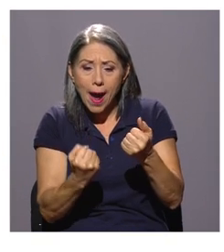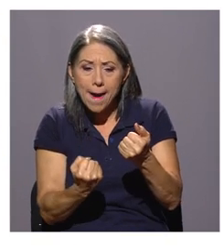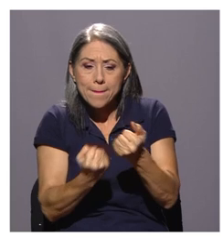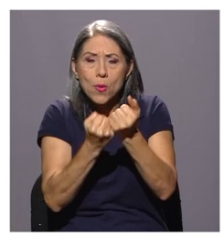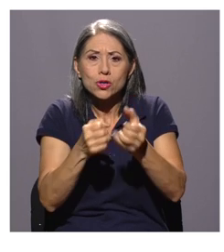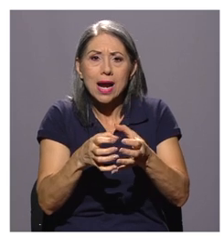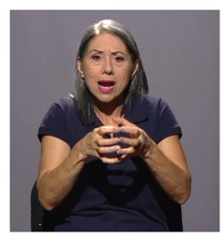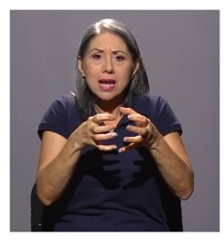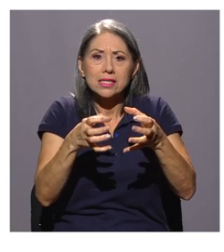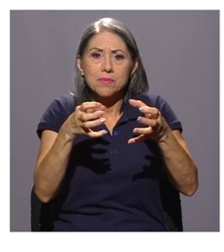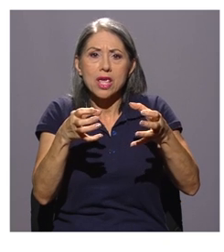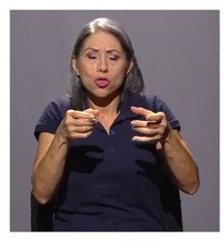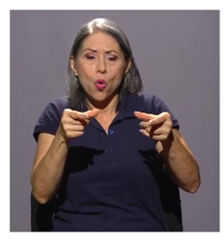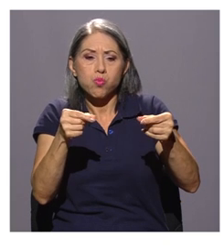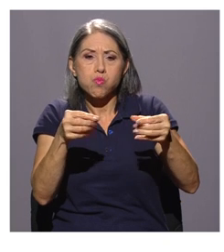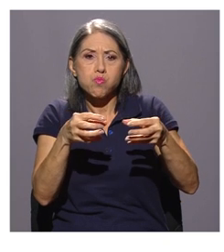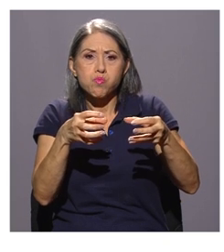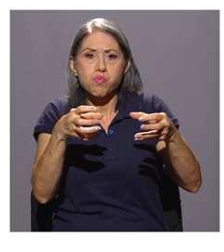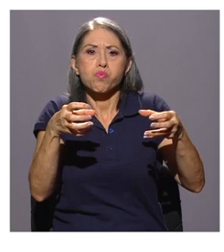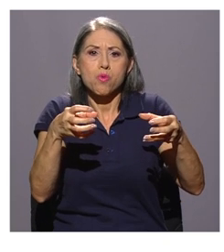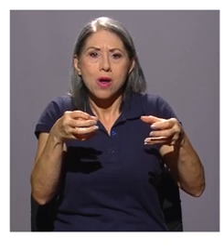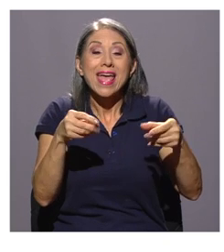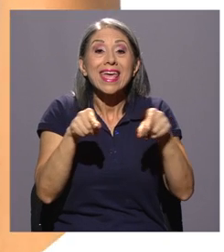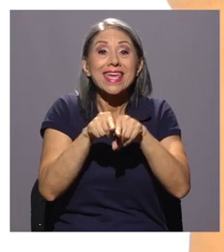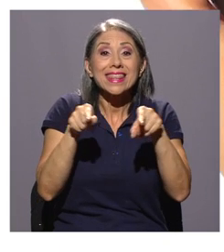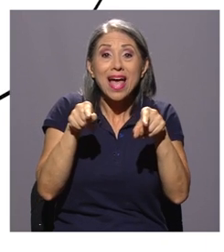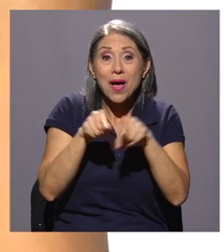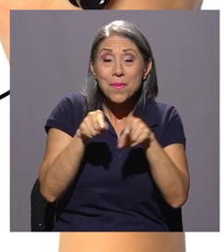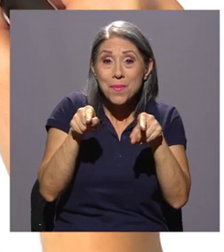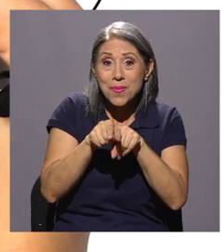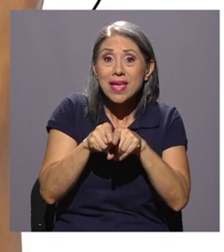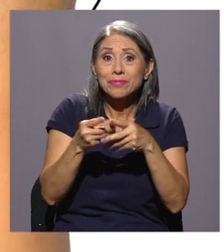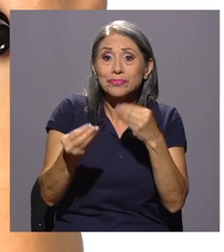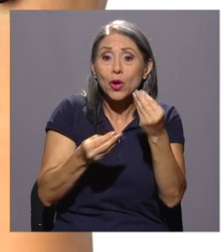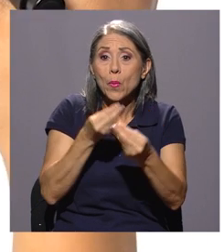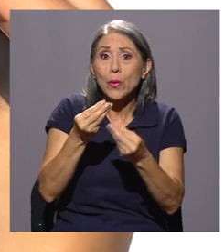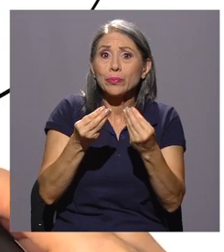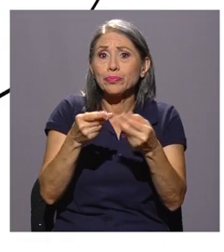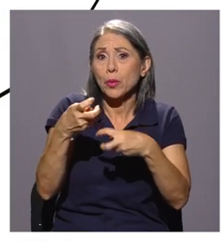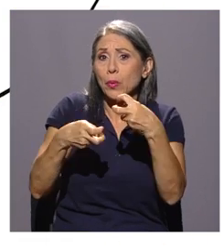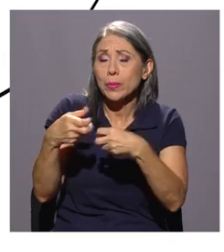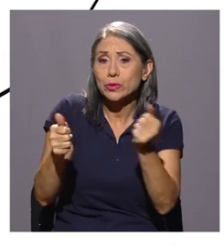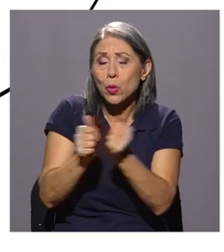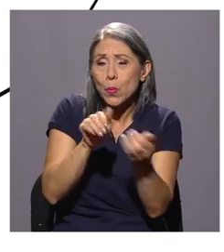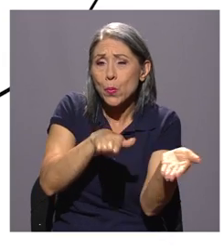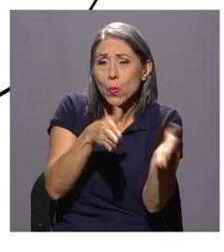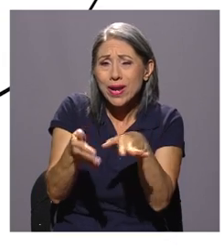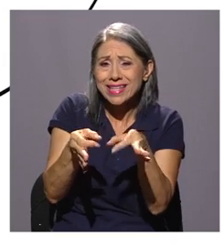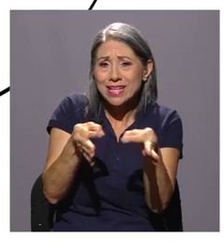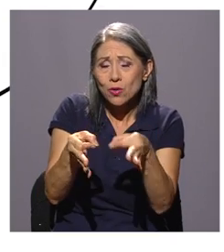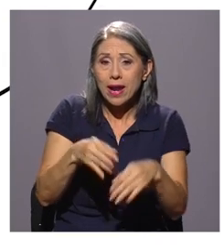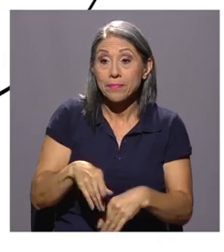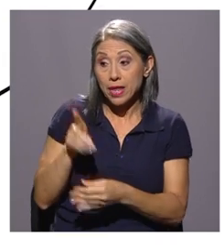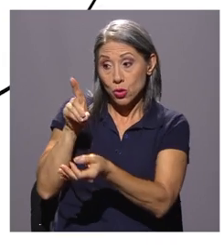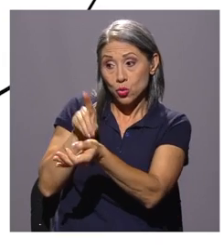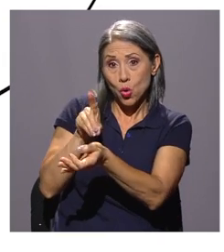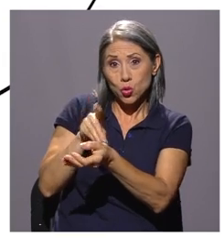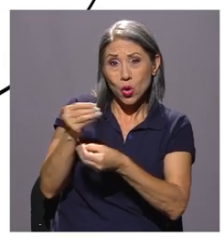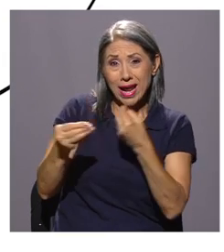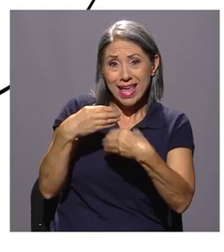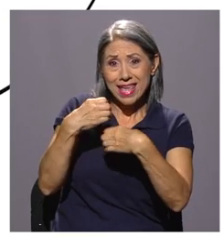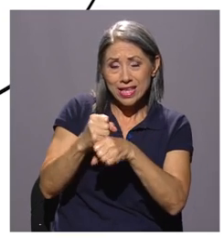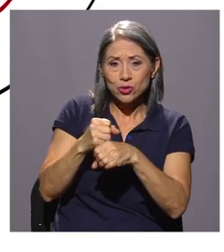tumoral y también impide o inhibe la muerte celular. Para descubrir este método, la doctora manipuló